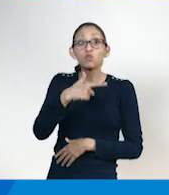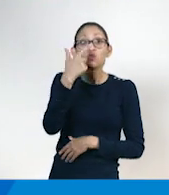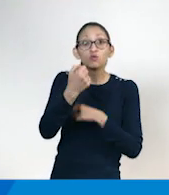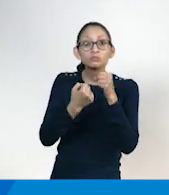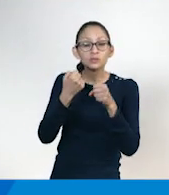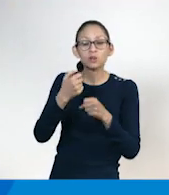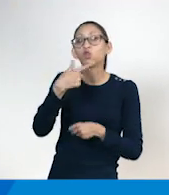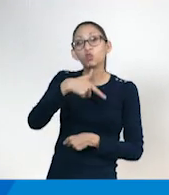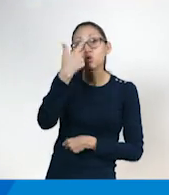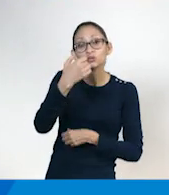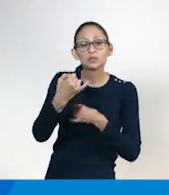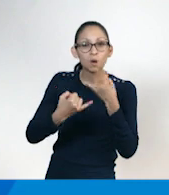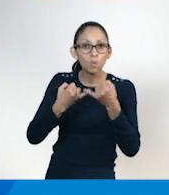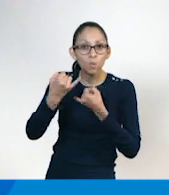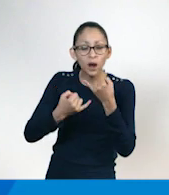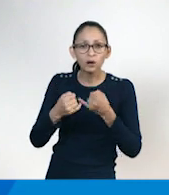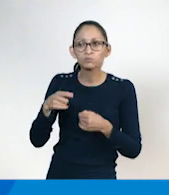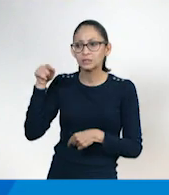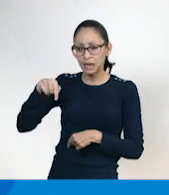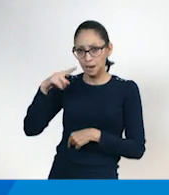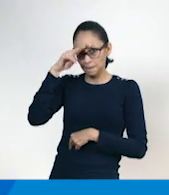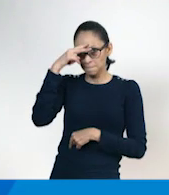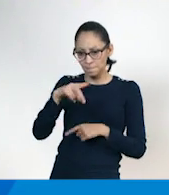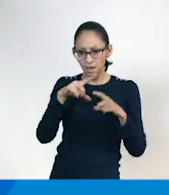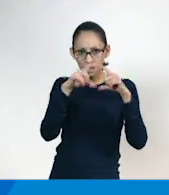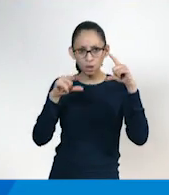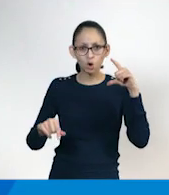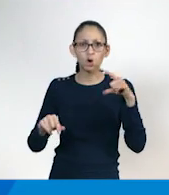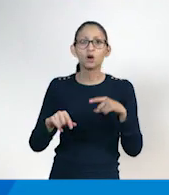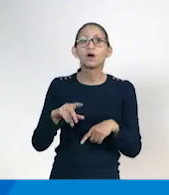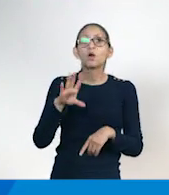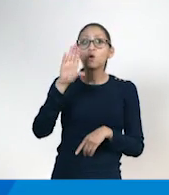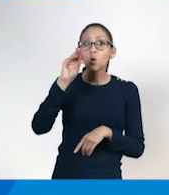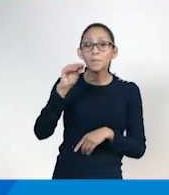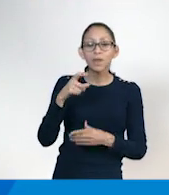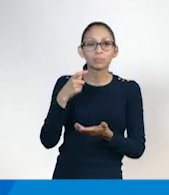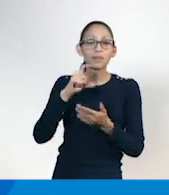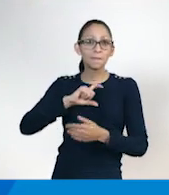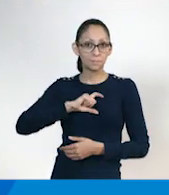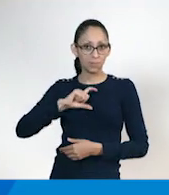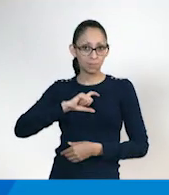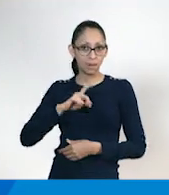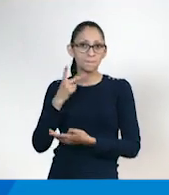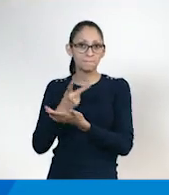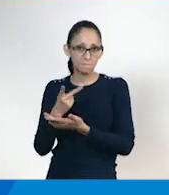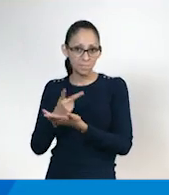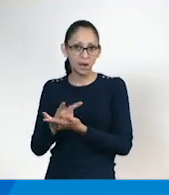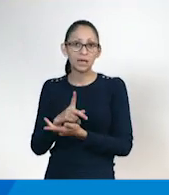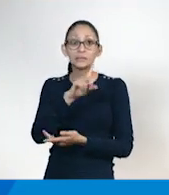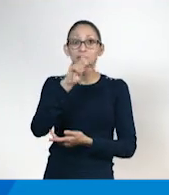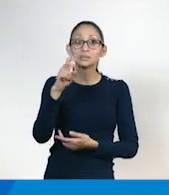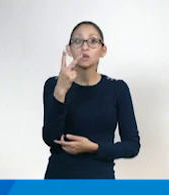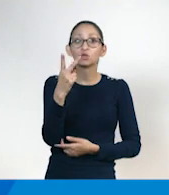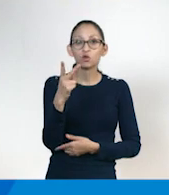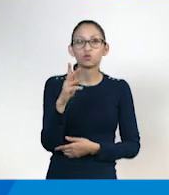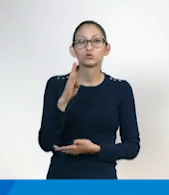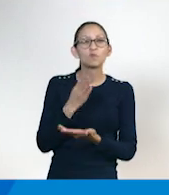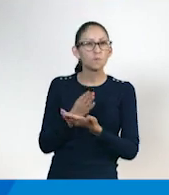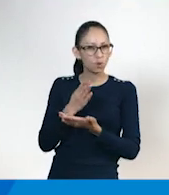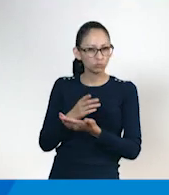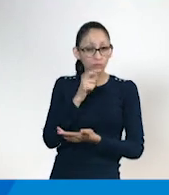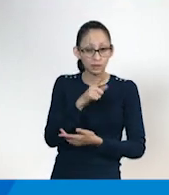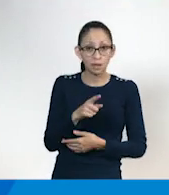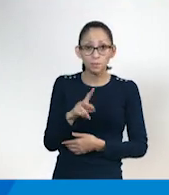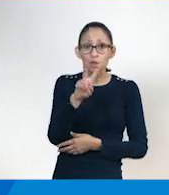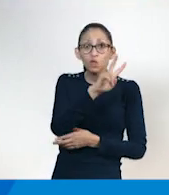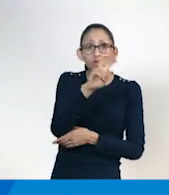97 medallas de oro, 90 de plata y 102 medallas de bronce, alcanzando la orgullosa cifra